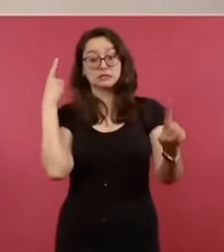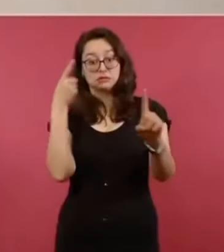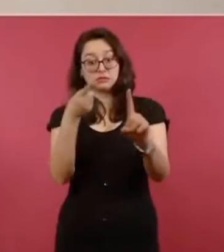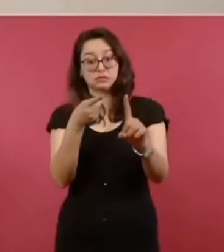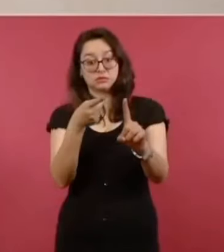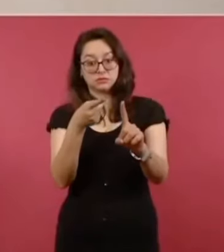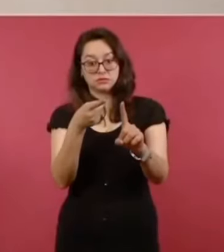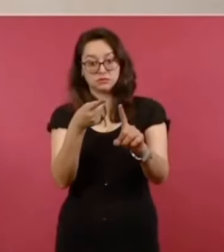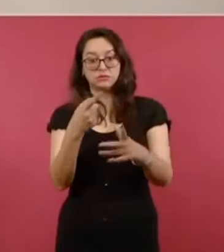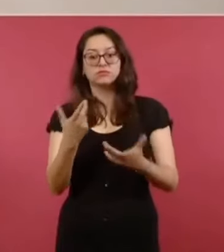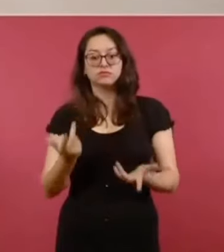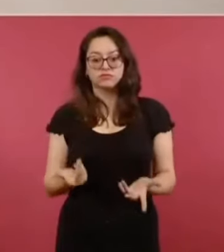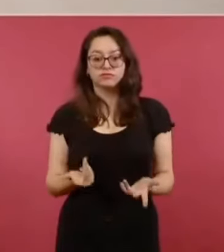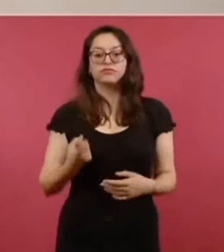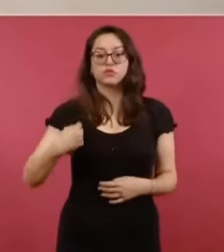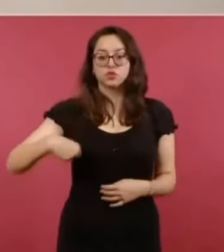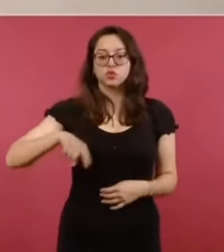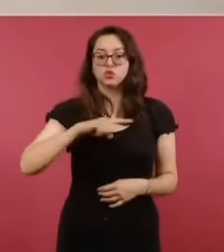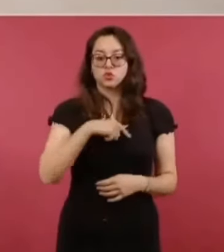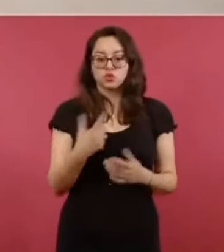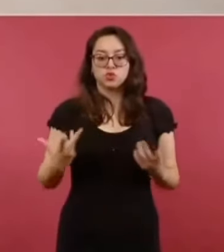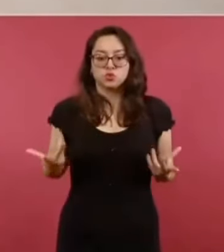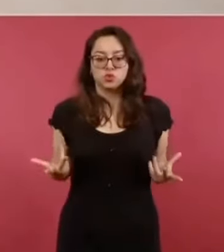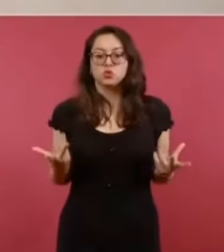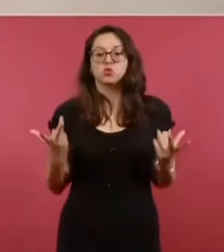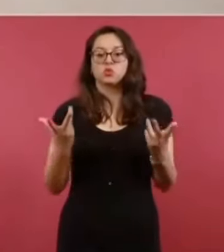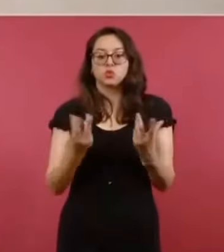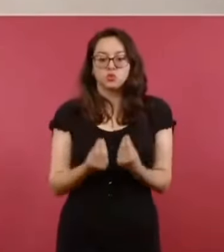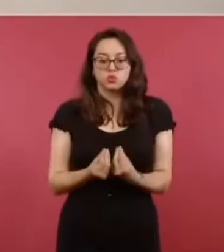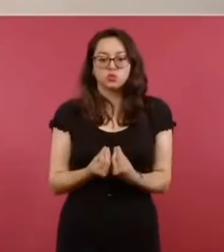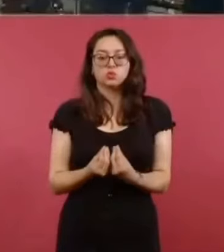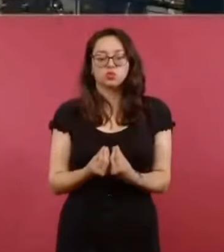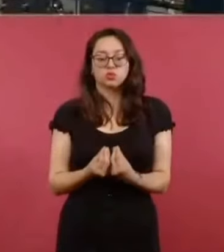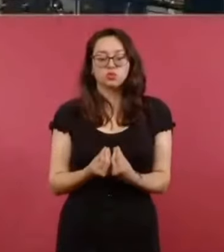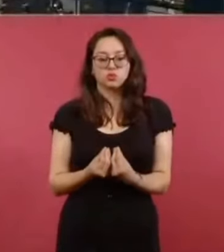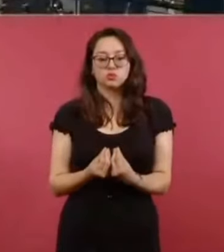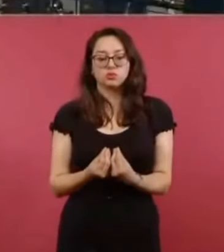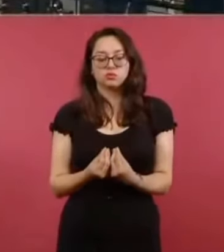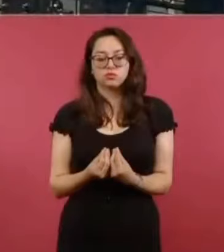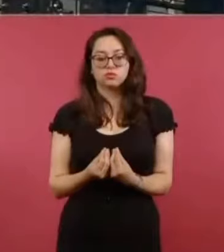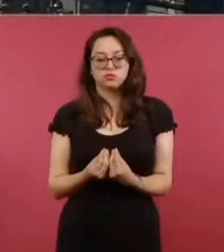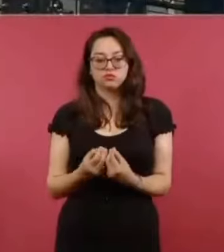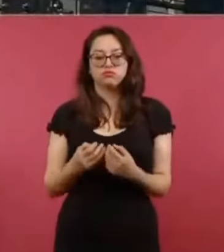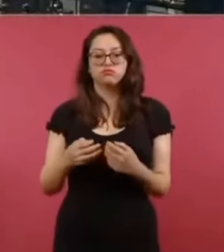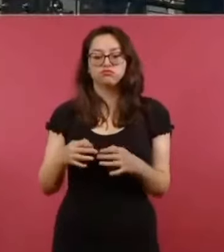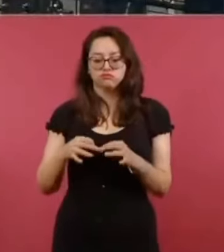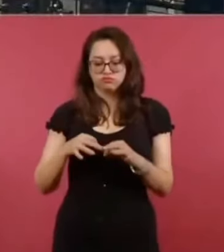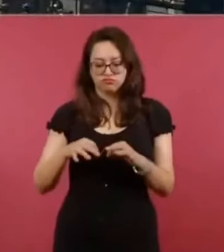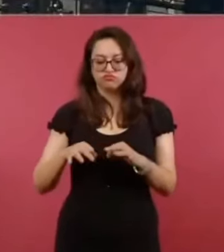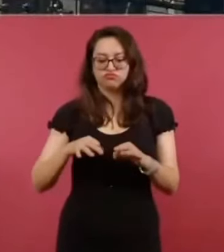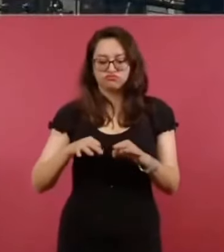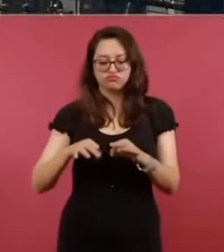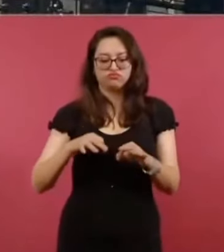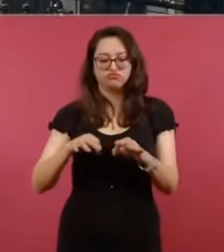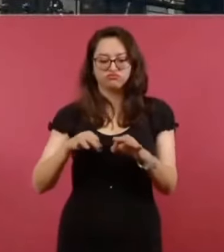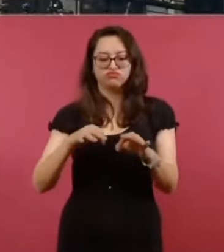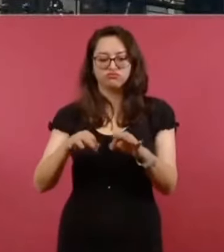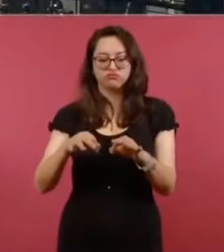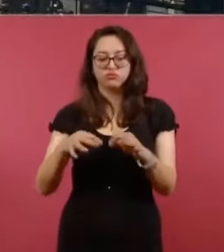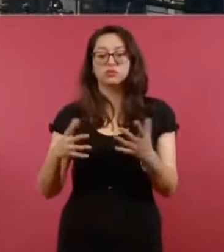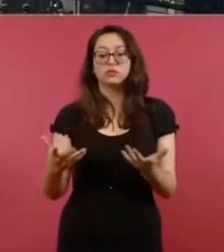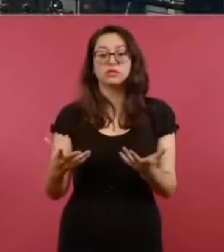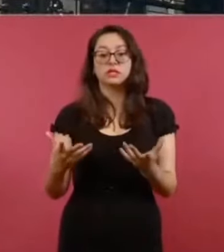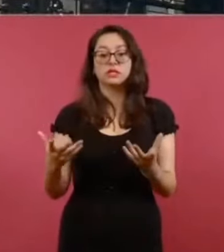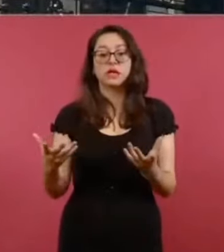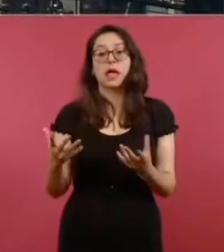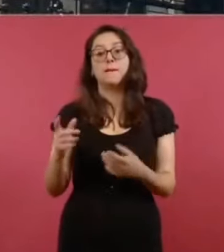Entonces, estamos trabajando juntos con 23 gobiernos